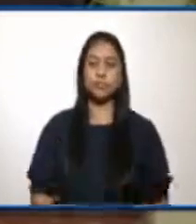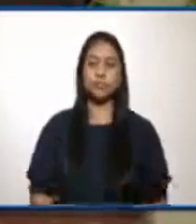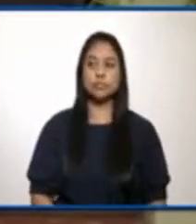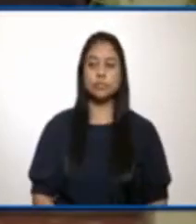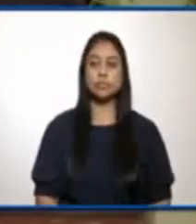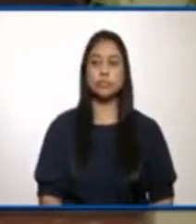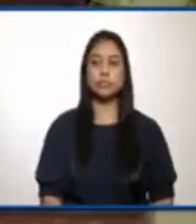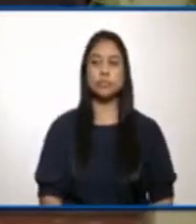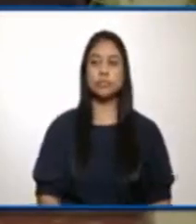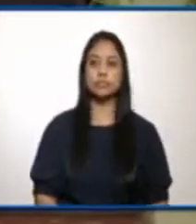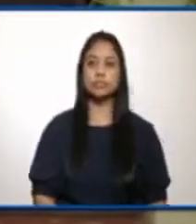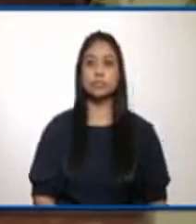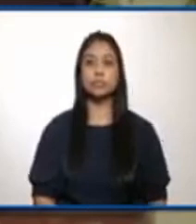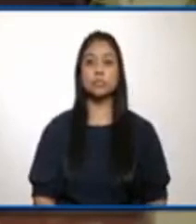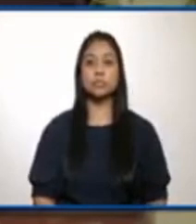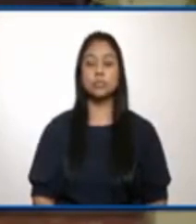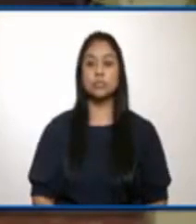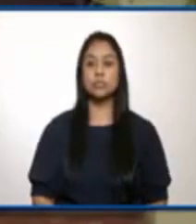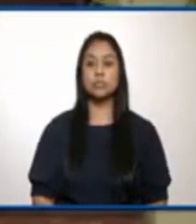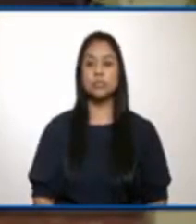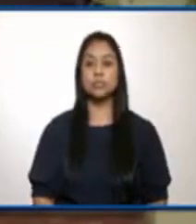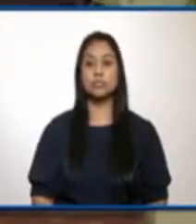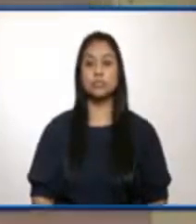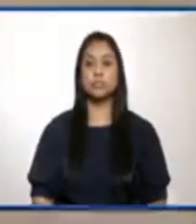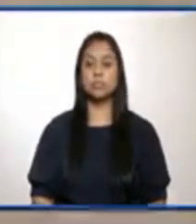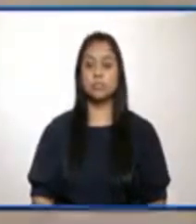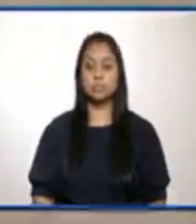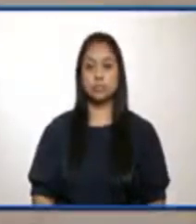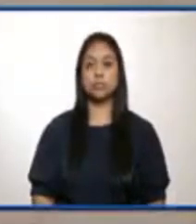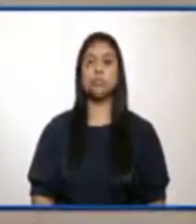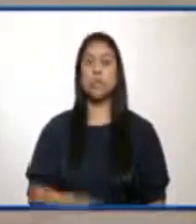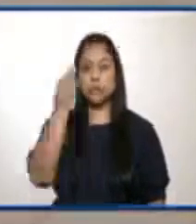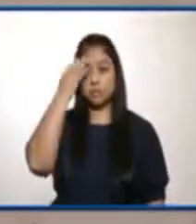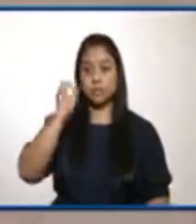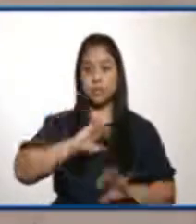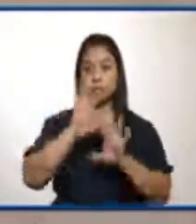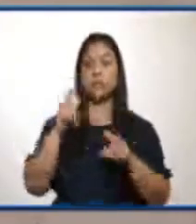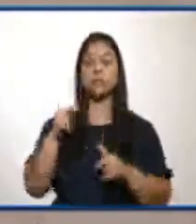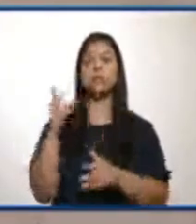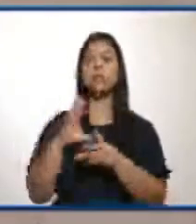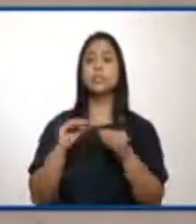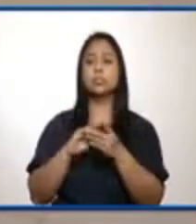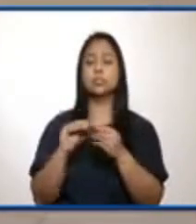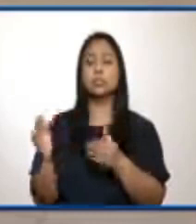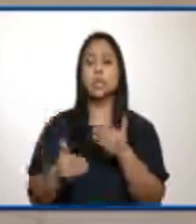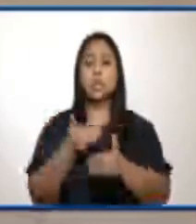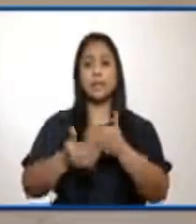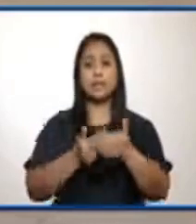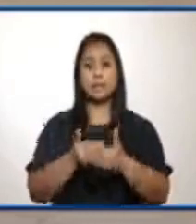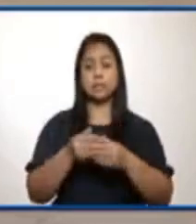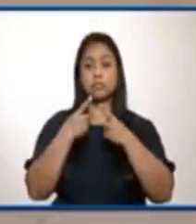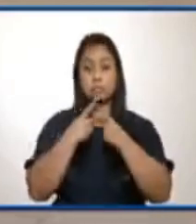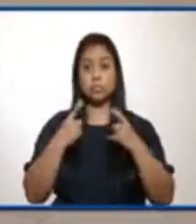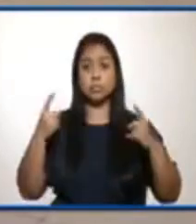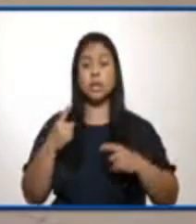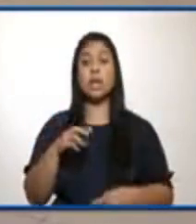Junta, Michelle del CIS de Radio TGW. Ministra, buenos días. Si me pudiera comentar avances de la jornada de vacunación de virus de